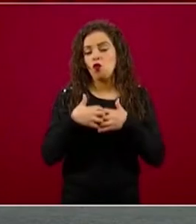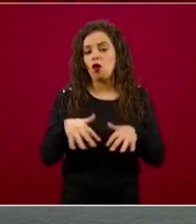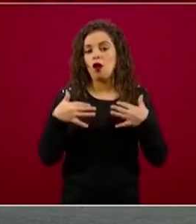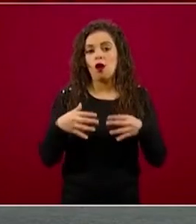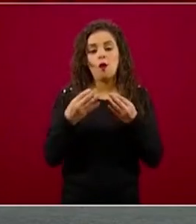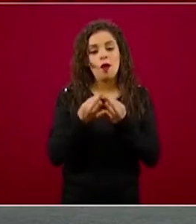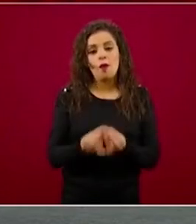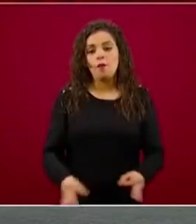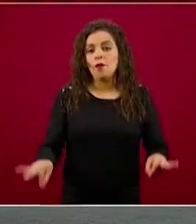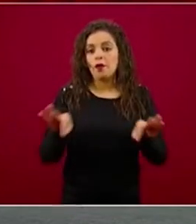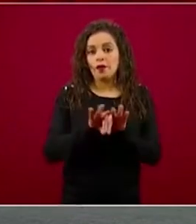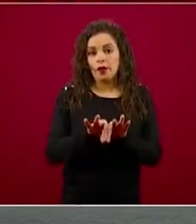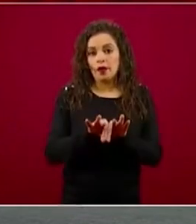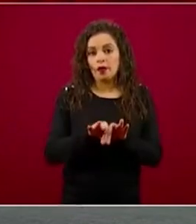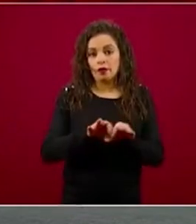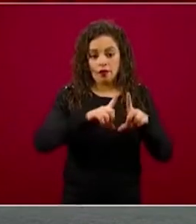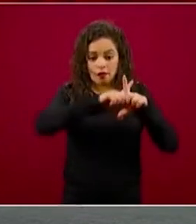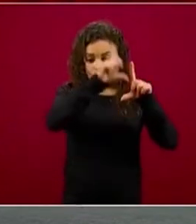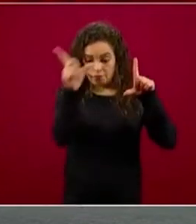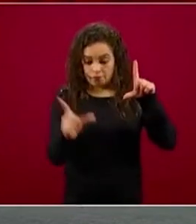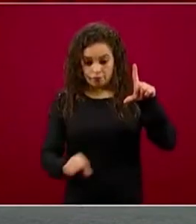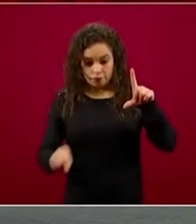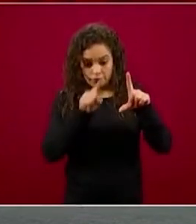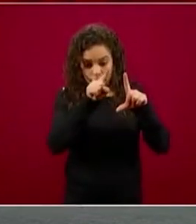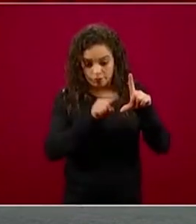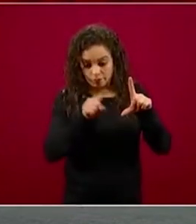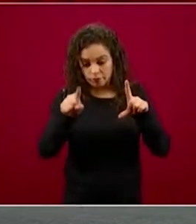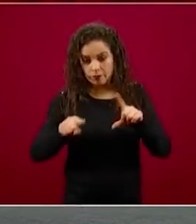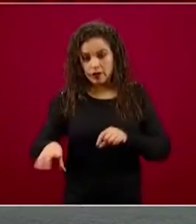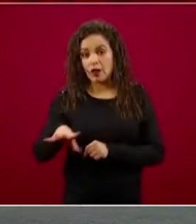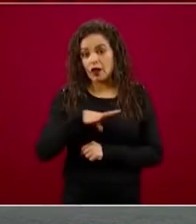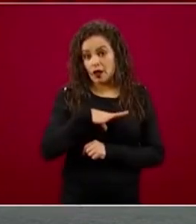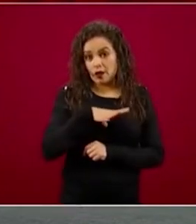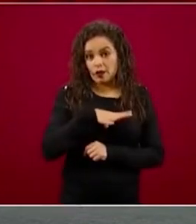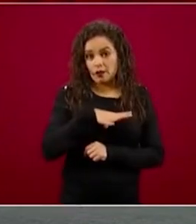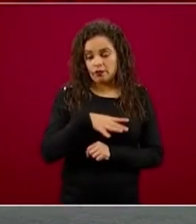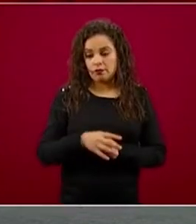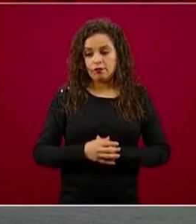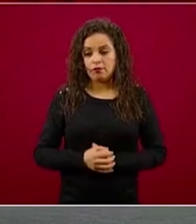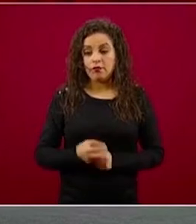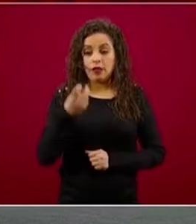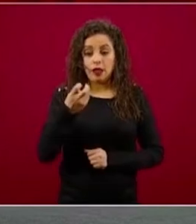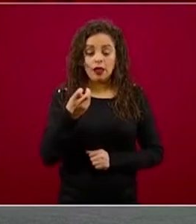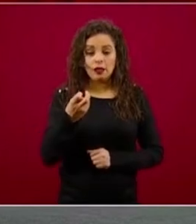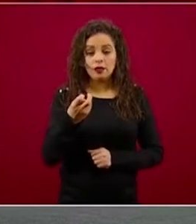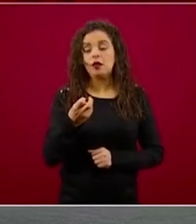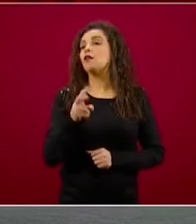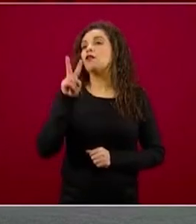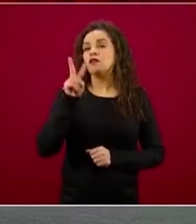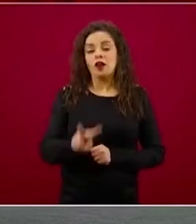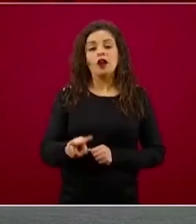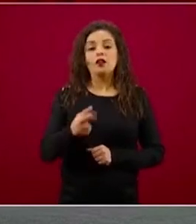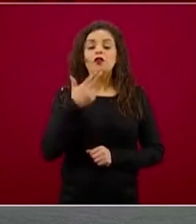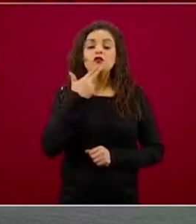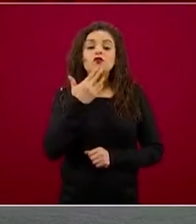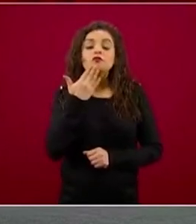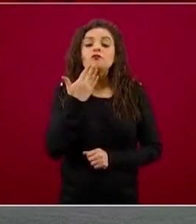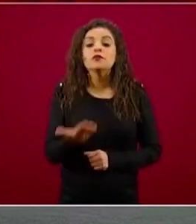prácticamente en todo el país, creemos que puede ser una palanca muy importante para